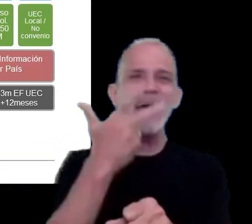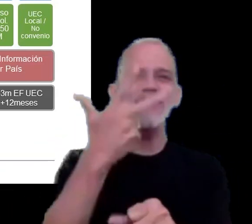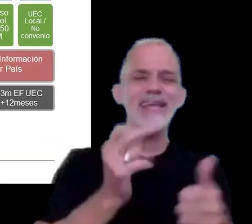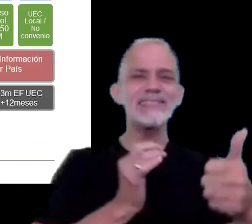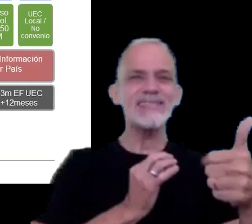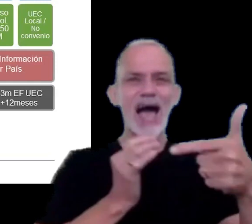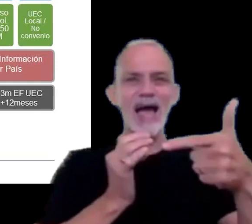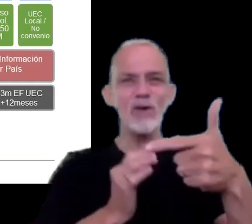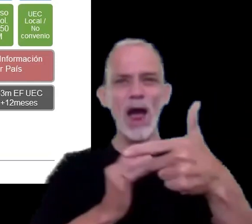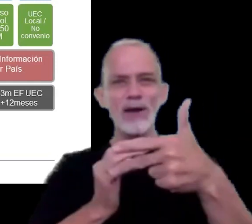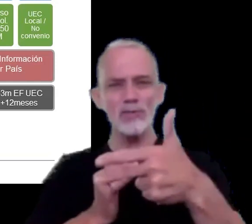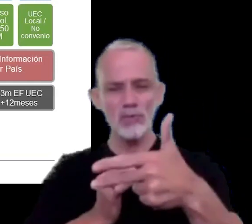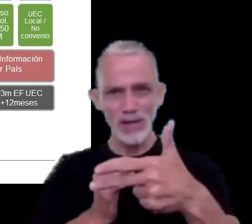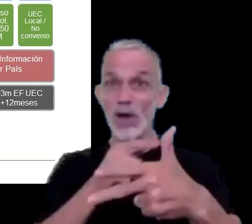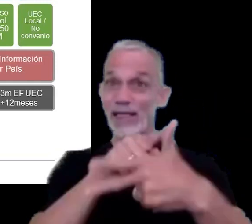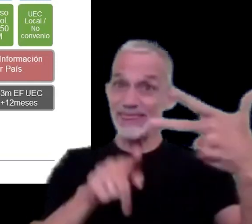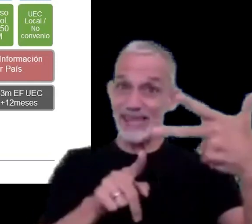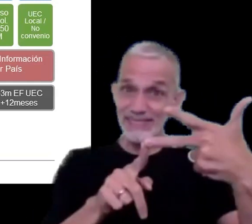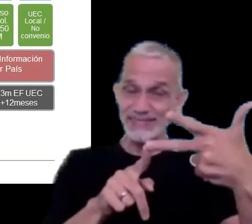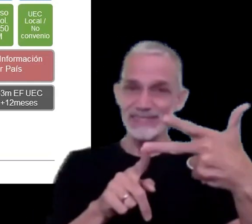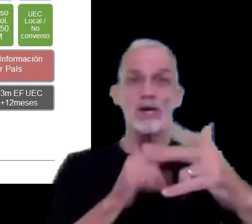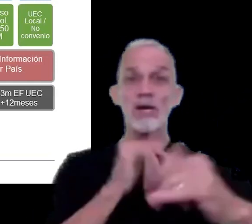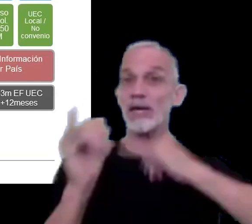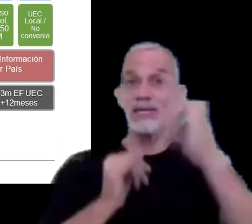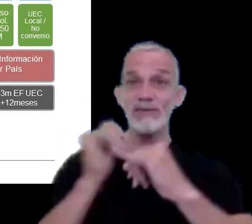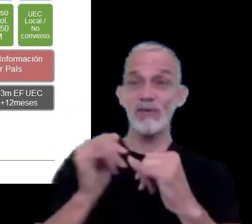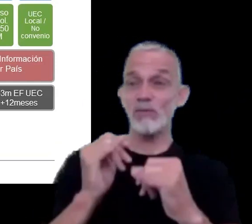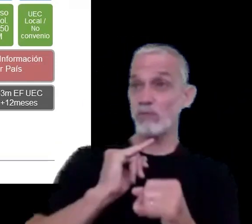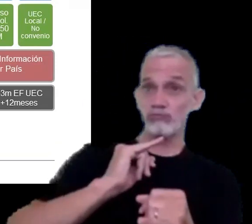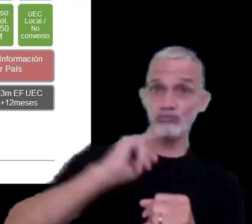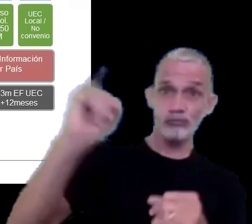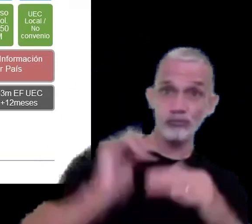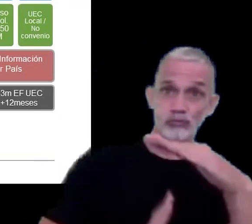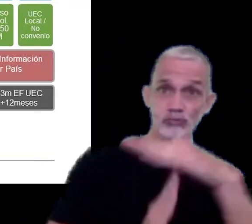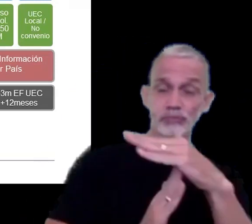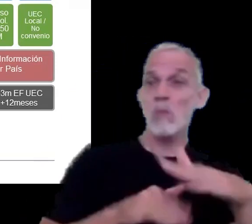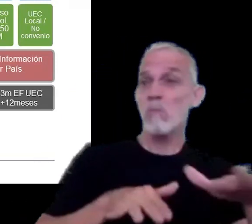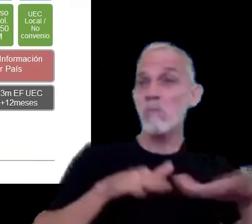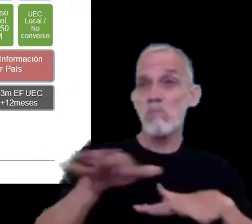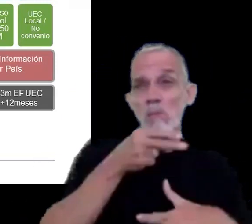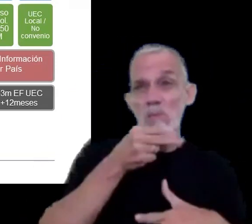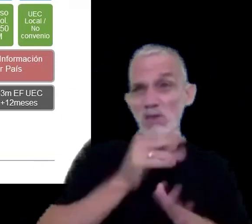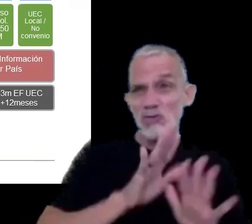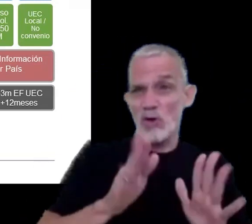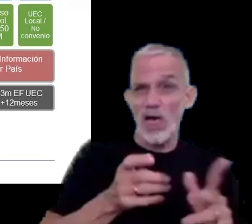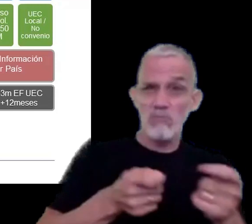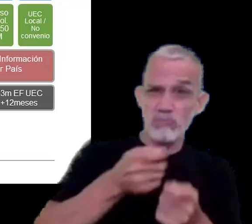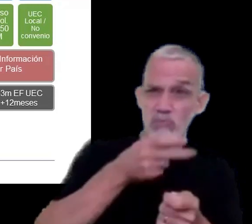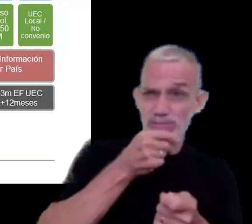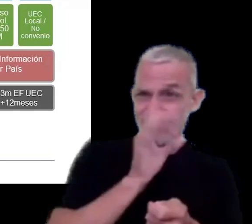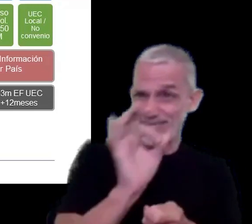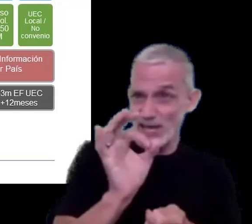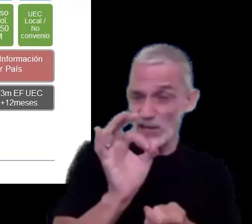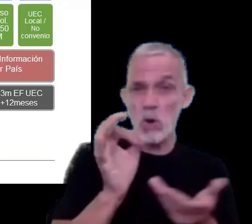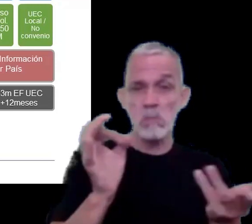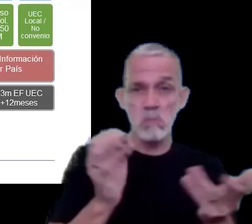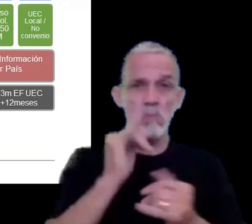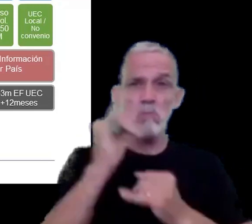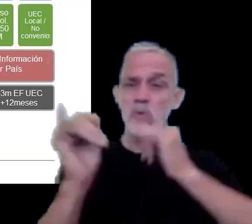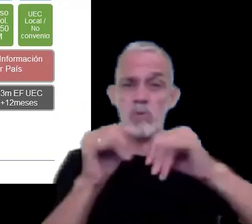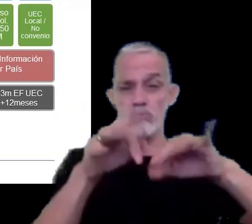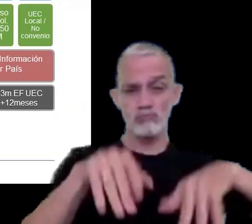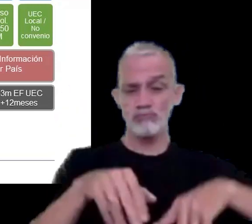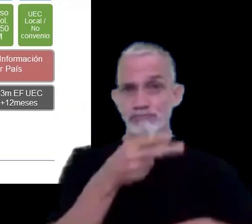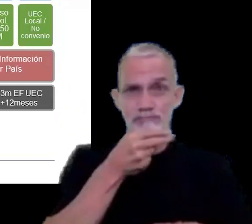indicando o informándole a la administración que no tiene movimientos a informar en ese